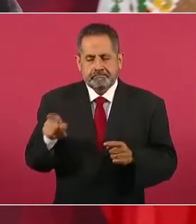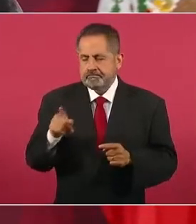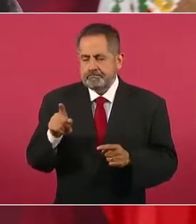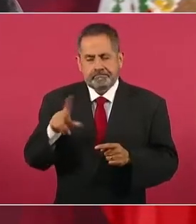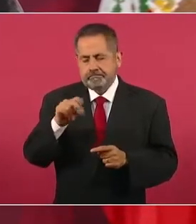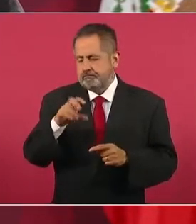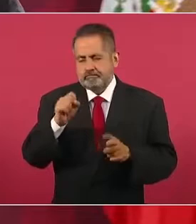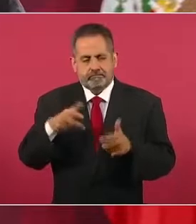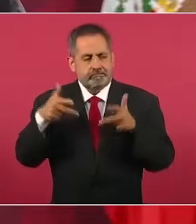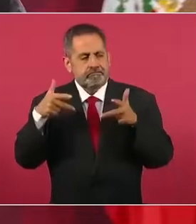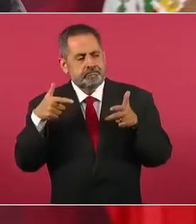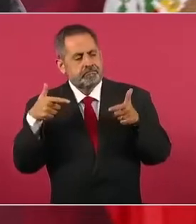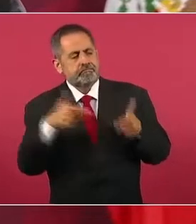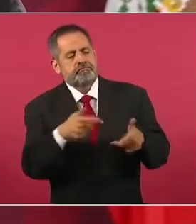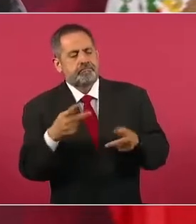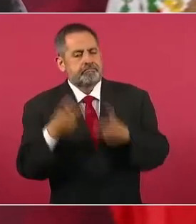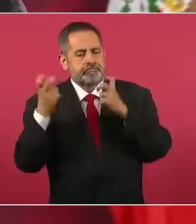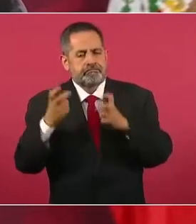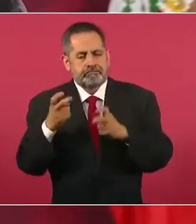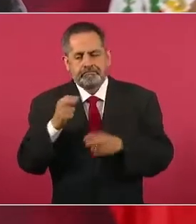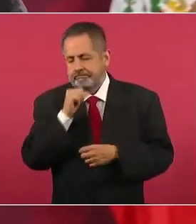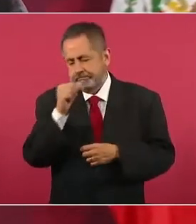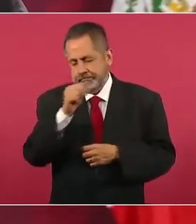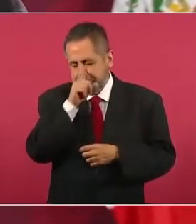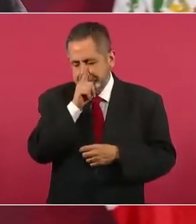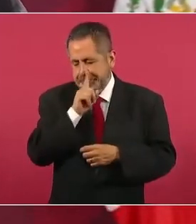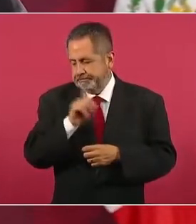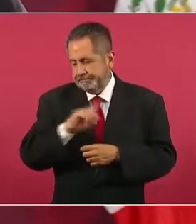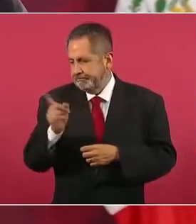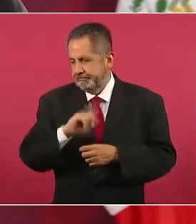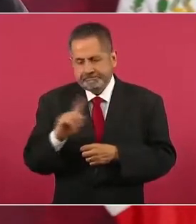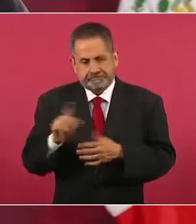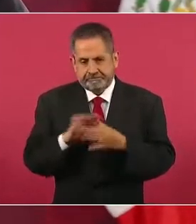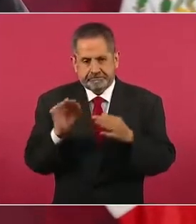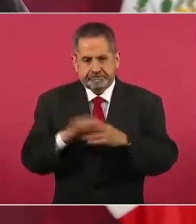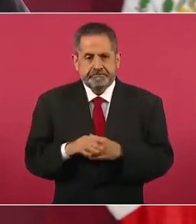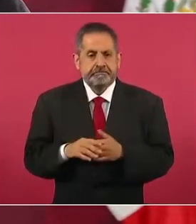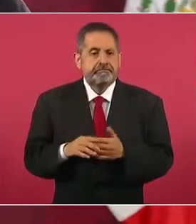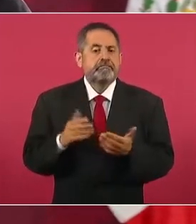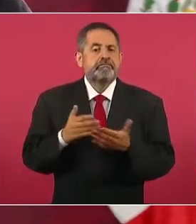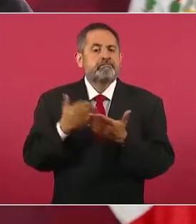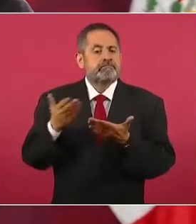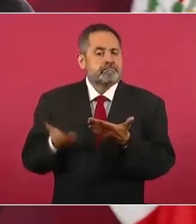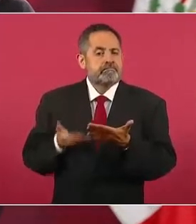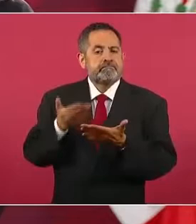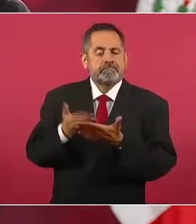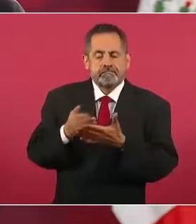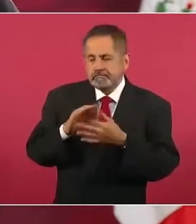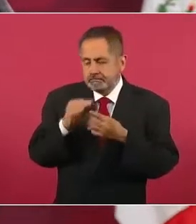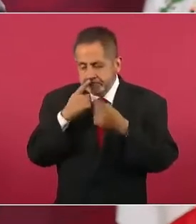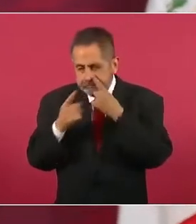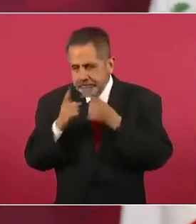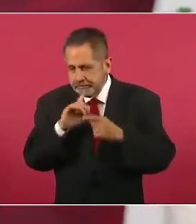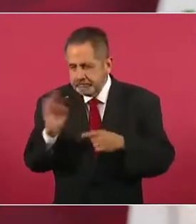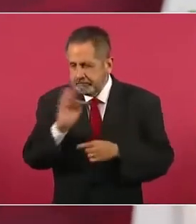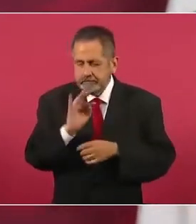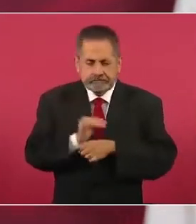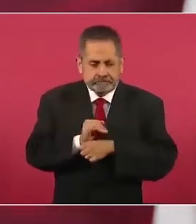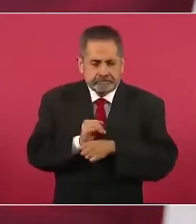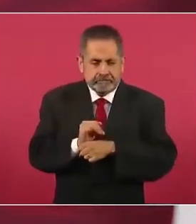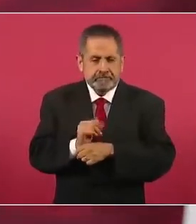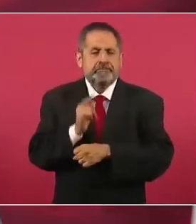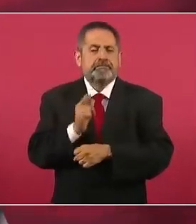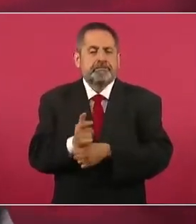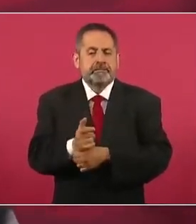sólo esa hipótesis y ahora ya se incluye en la investigación